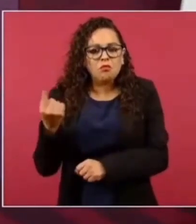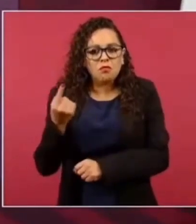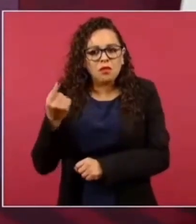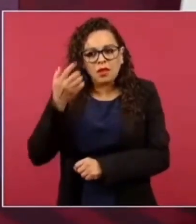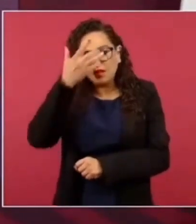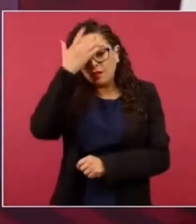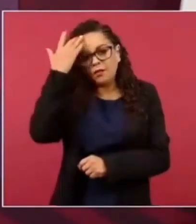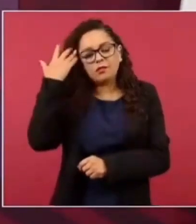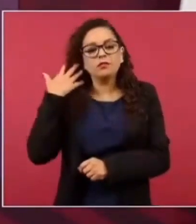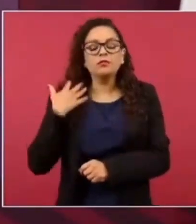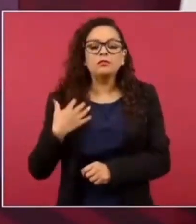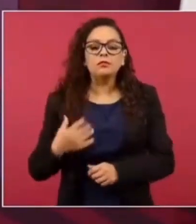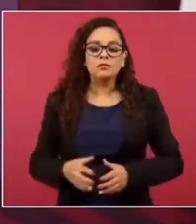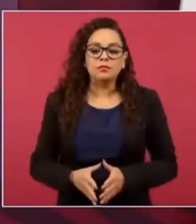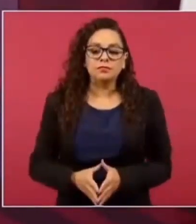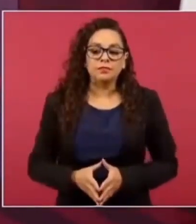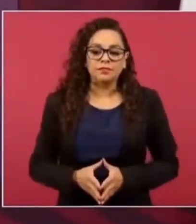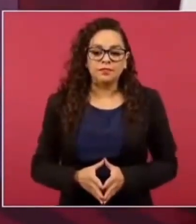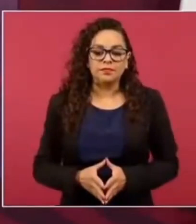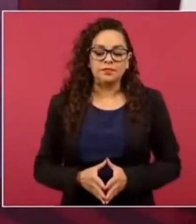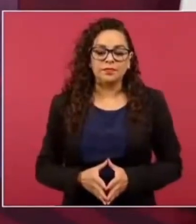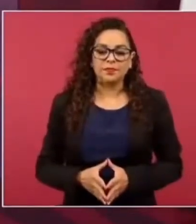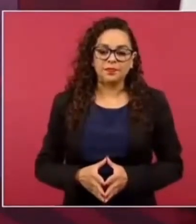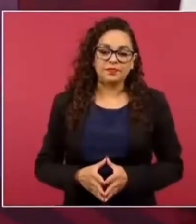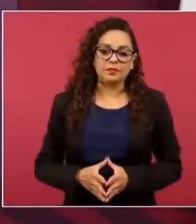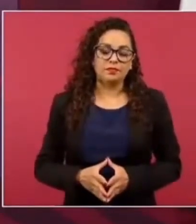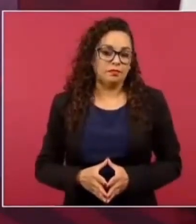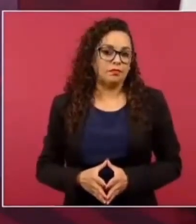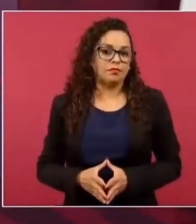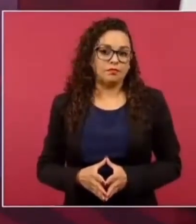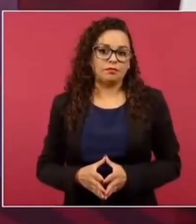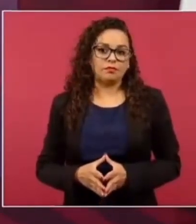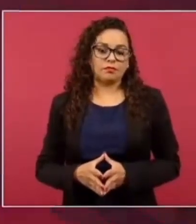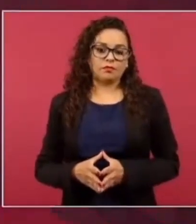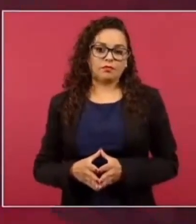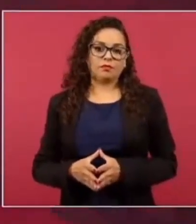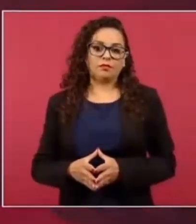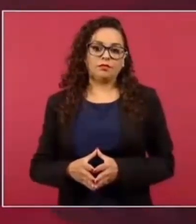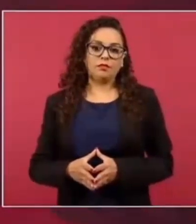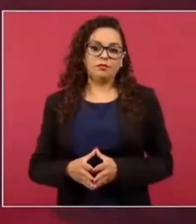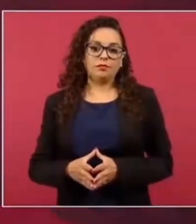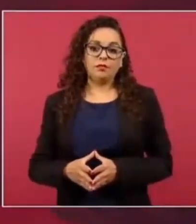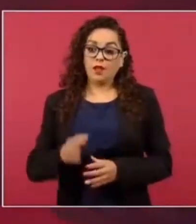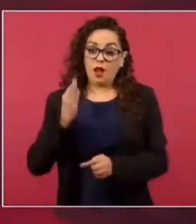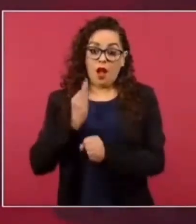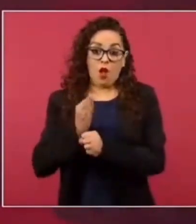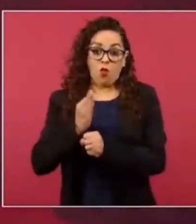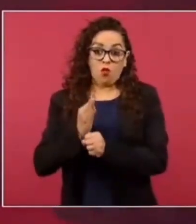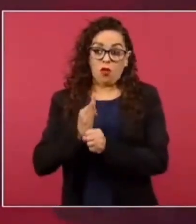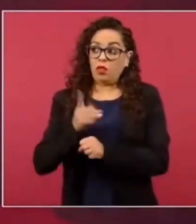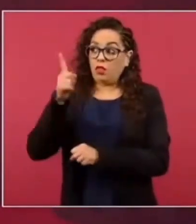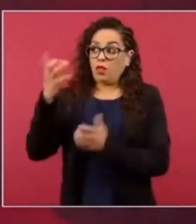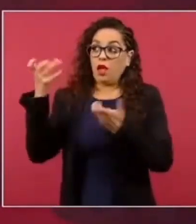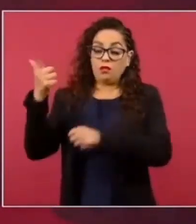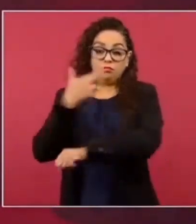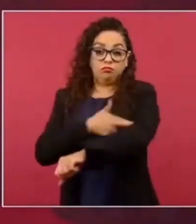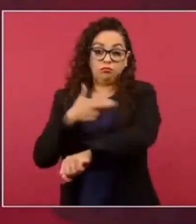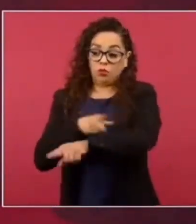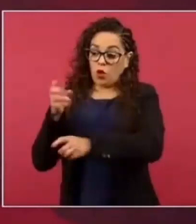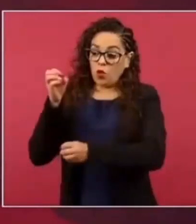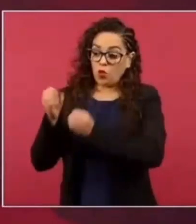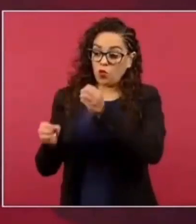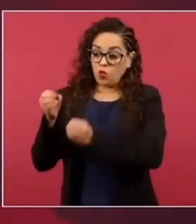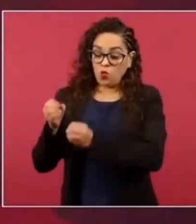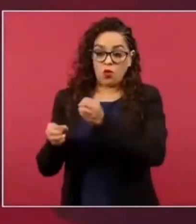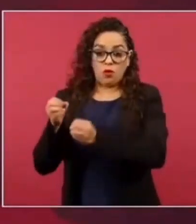y de que esté injustamente enjuiciado y que utilizaron testigos